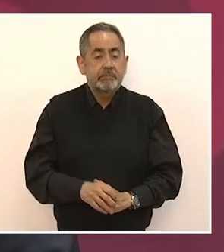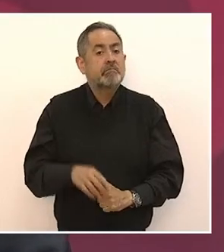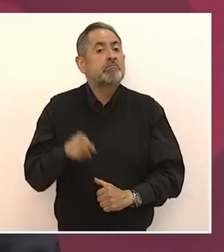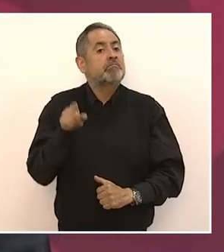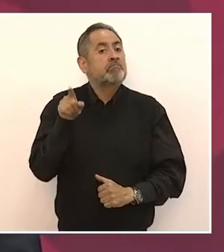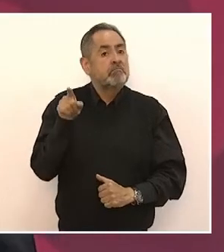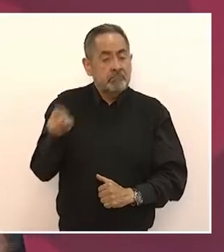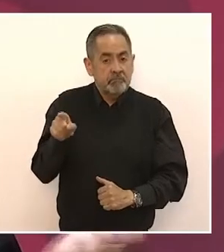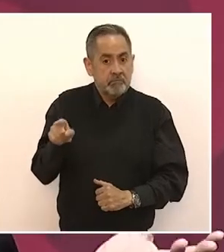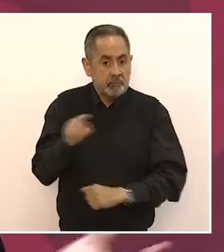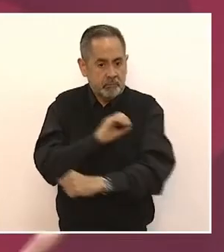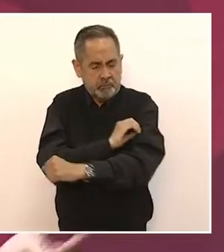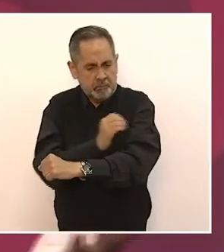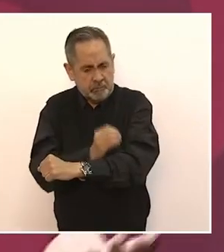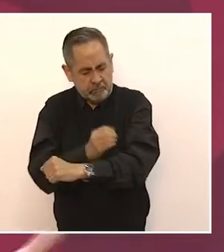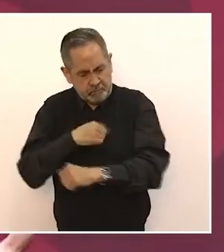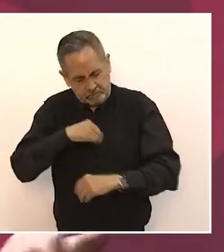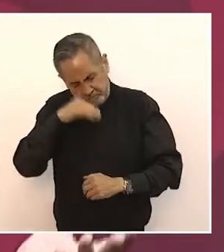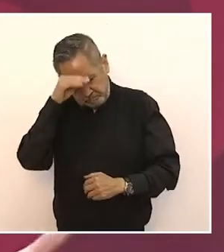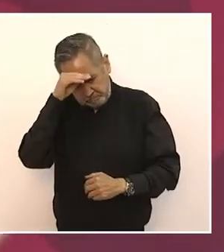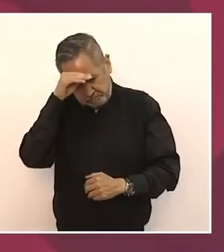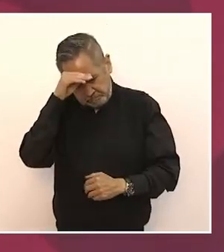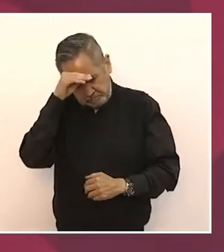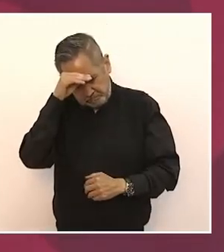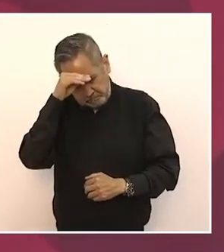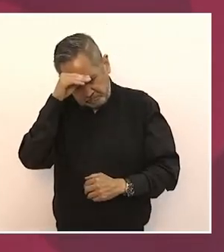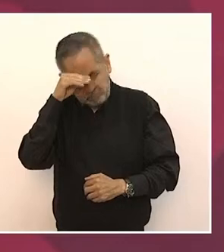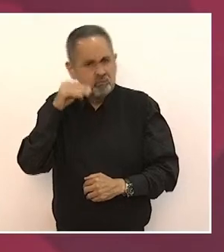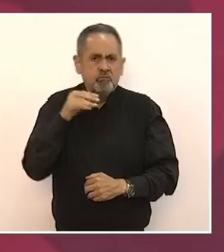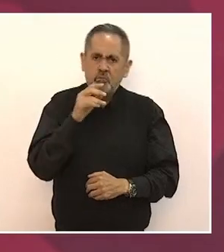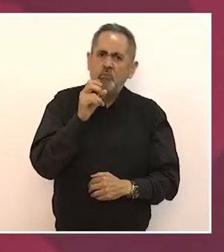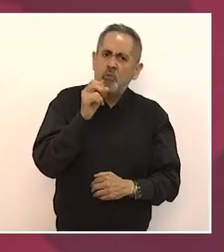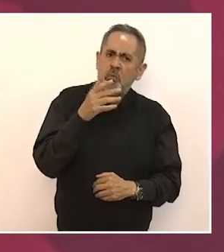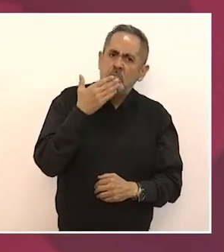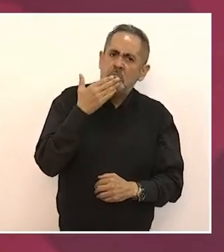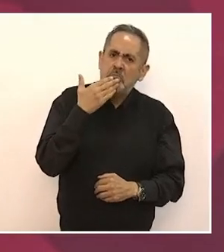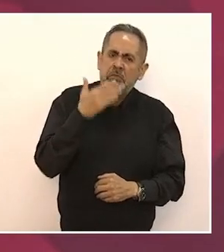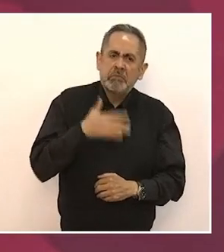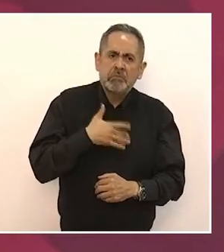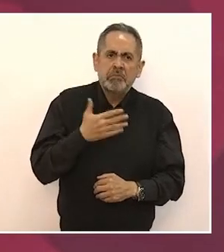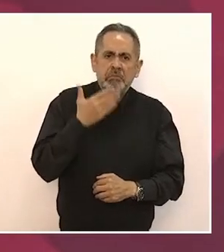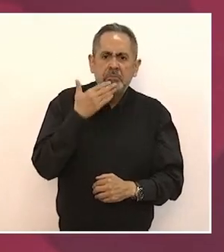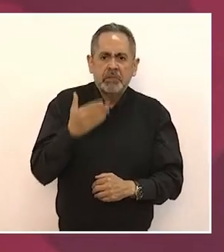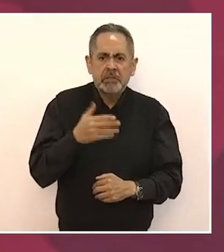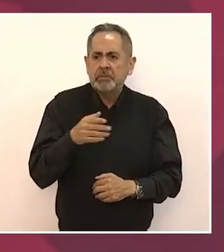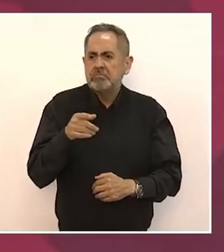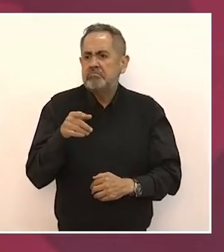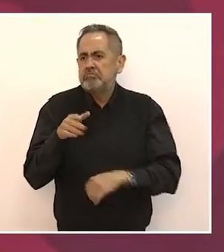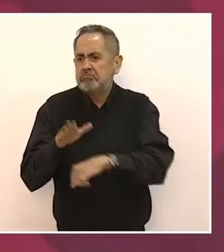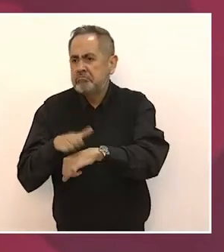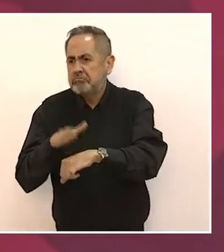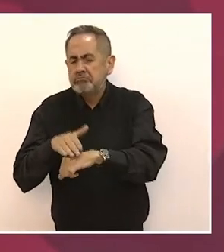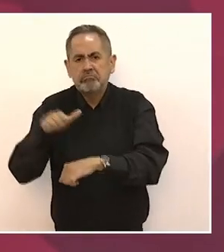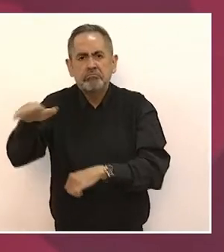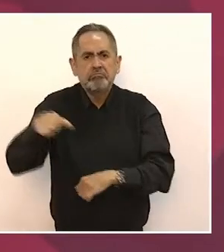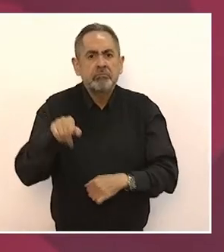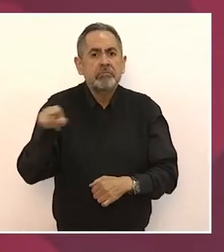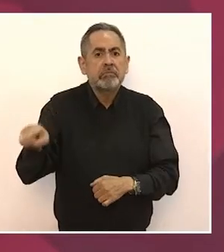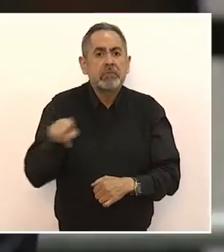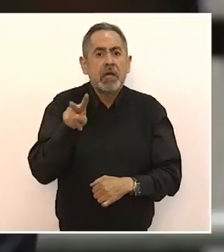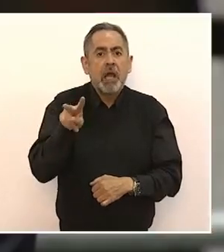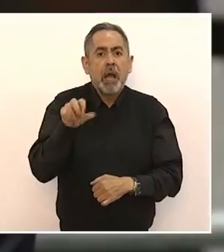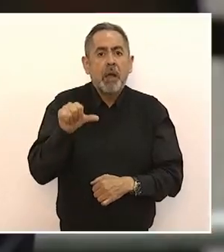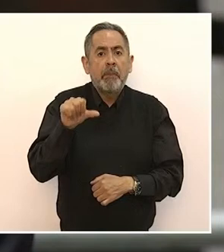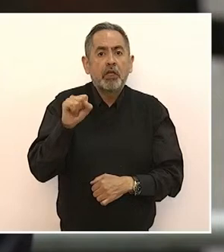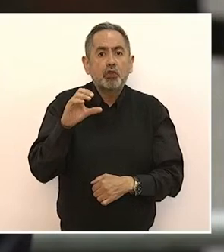de permitir que llegue Vasconcelos a